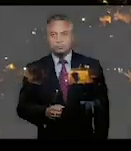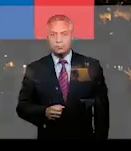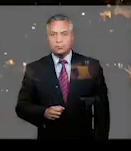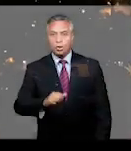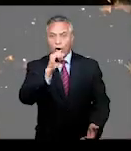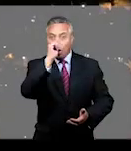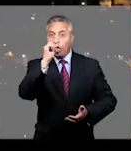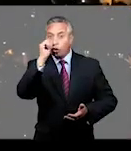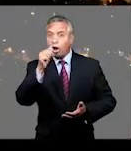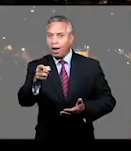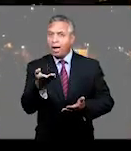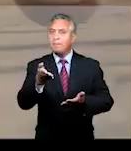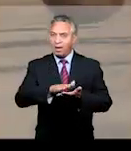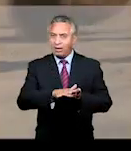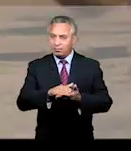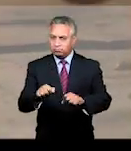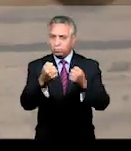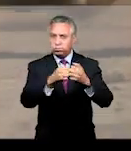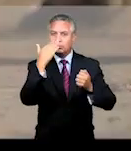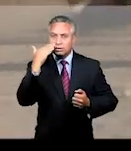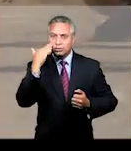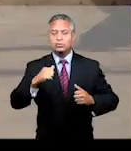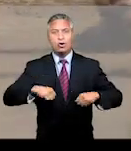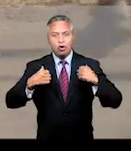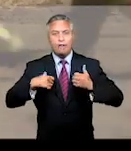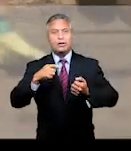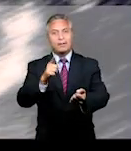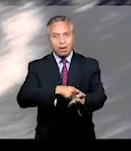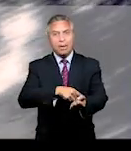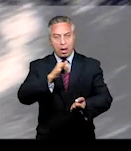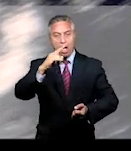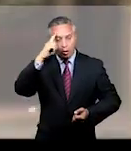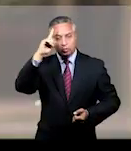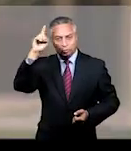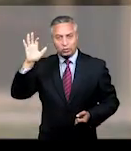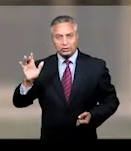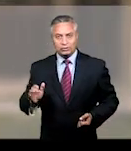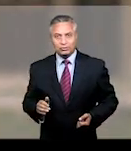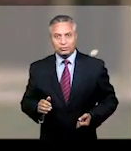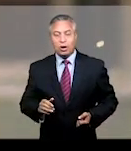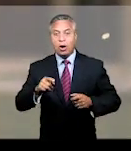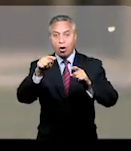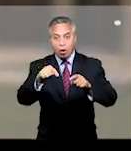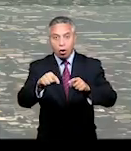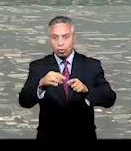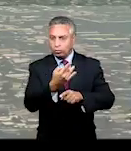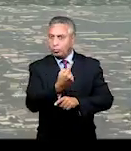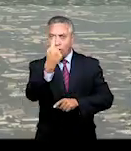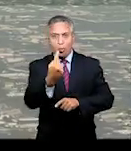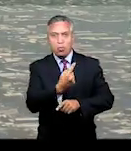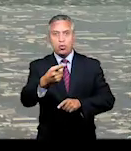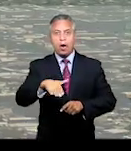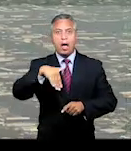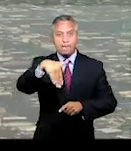La droga mata. Destruye niños, jóvenes, familias y sueños. Hoy